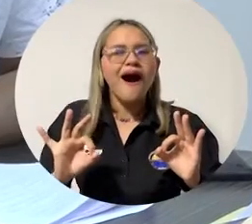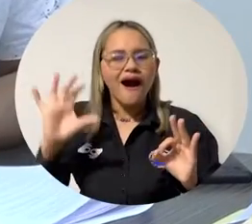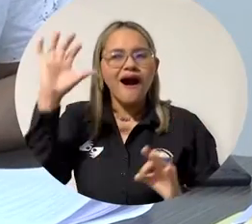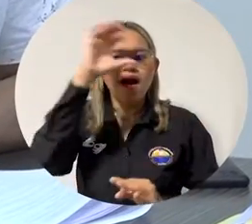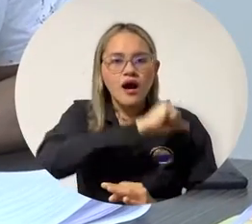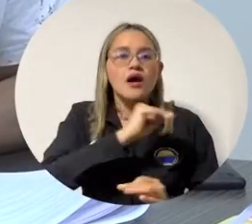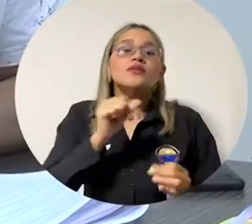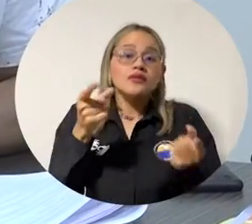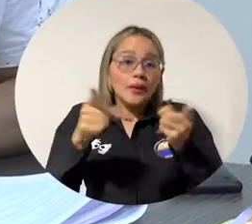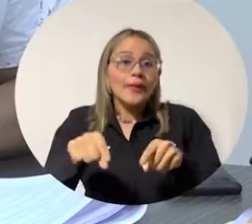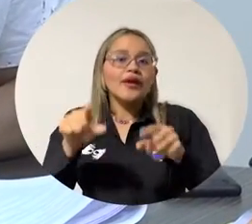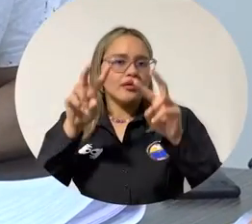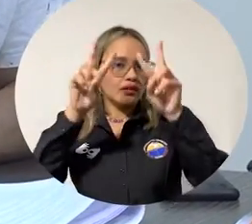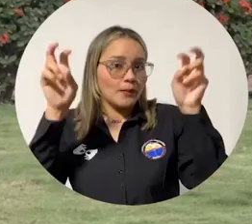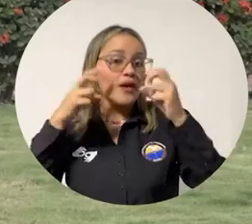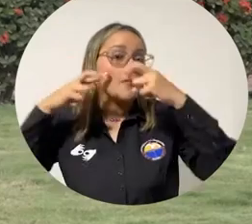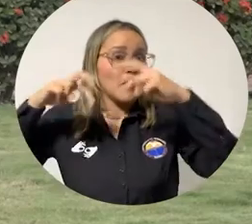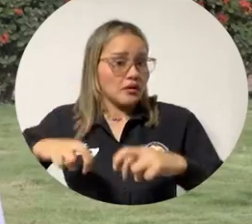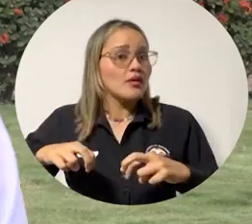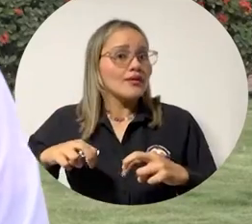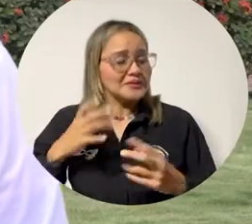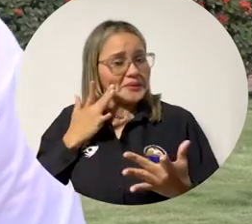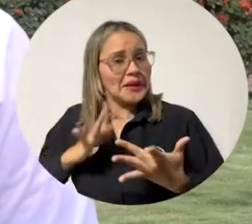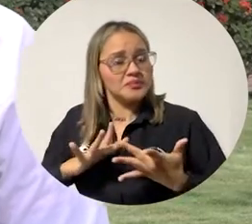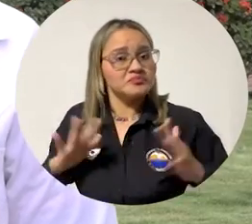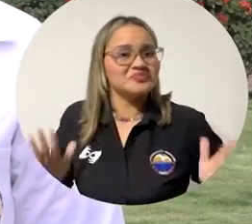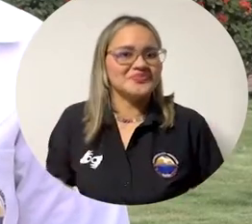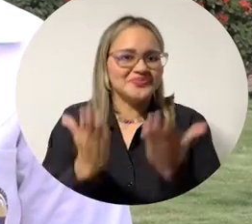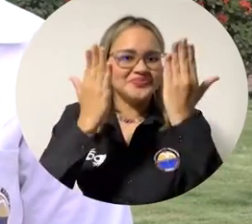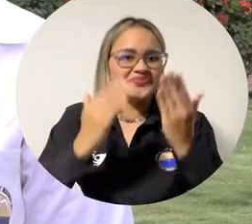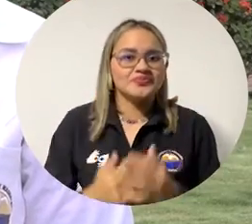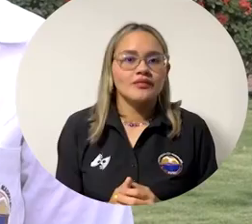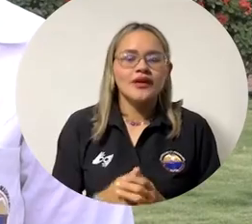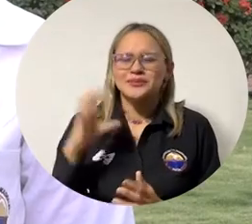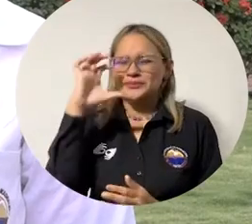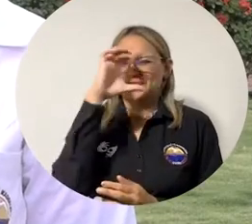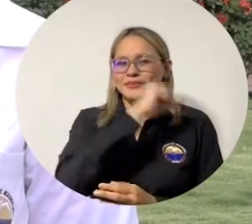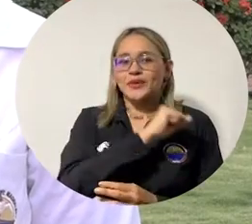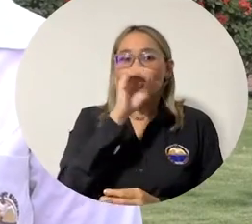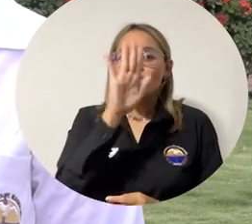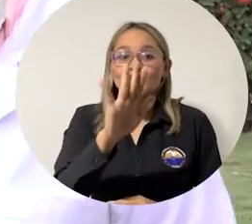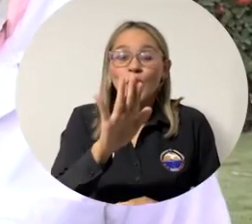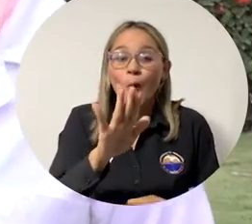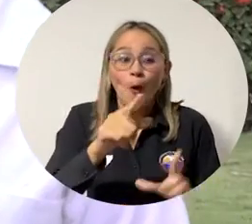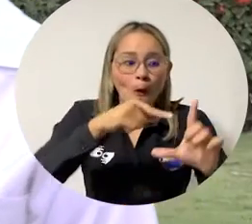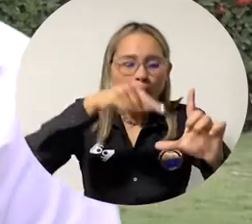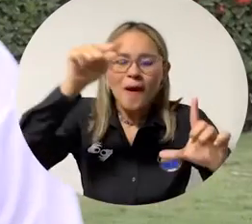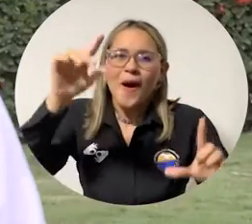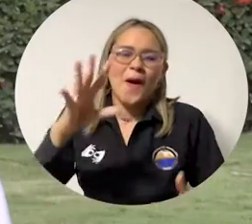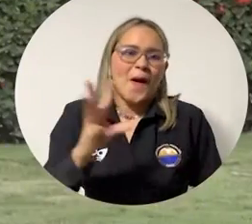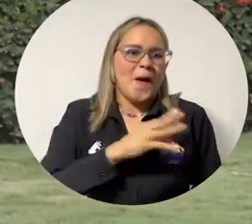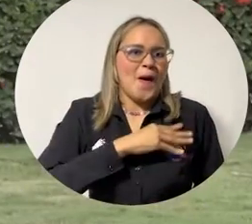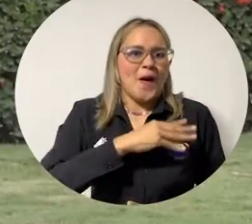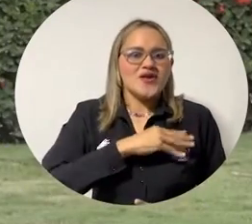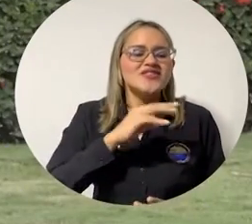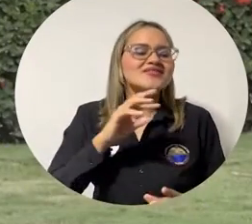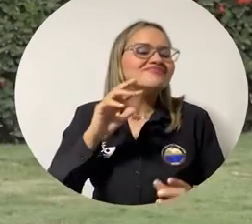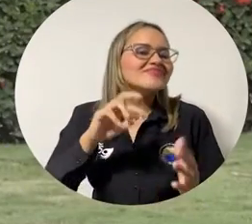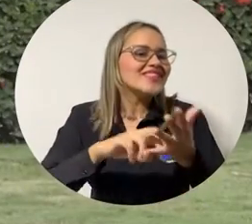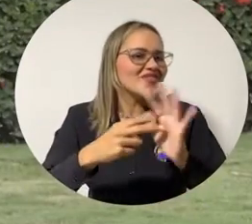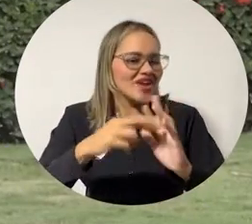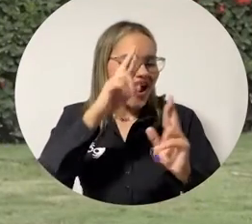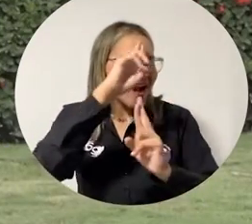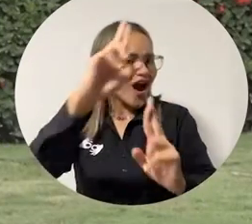nuestros egresados y en el tema de investigación. Sin duda alguna, pues este logro es un reconocimiento para nosotros como institución